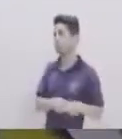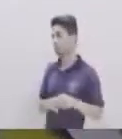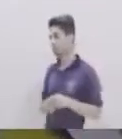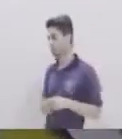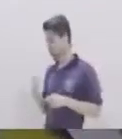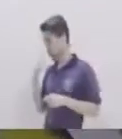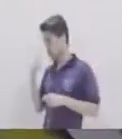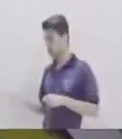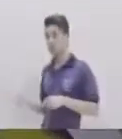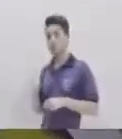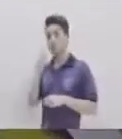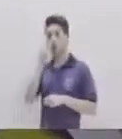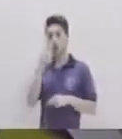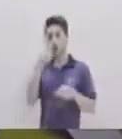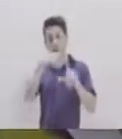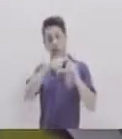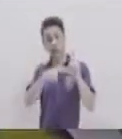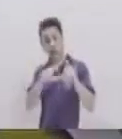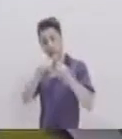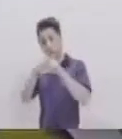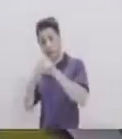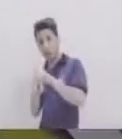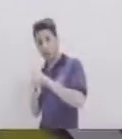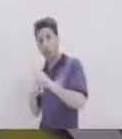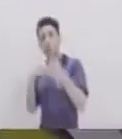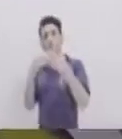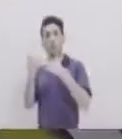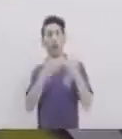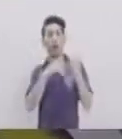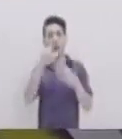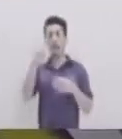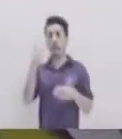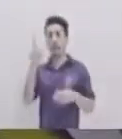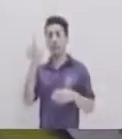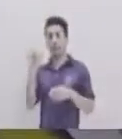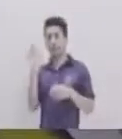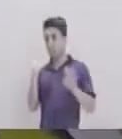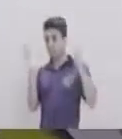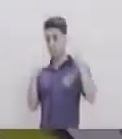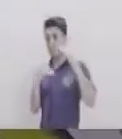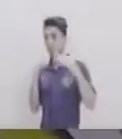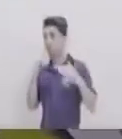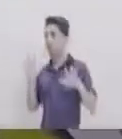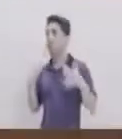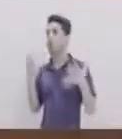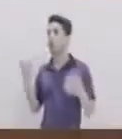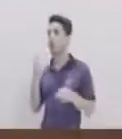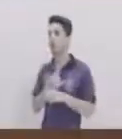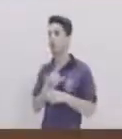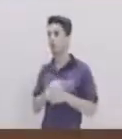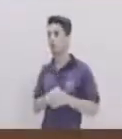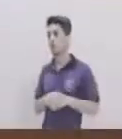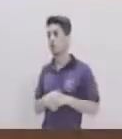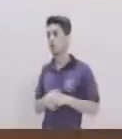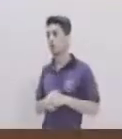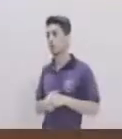caso Tenemos Dos ángulos Y cualquier lado Entonces ¿Cuál vamos a utilizar ahí? Yo diría